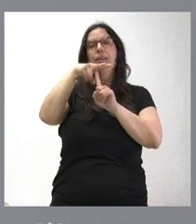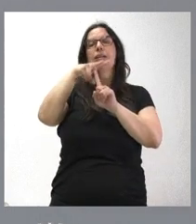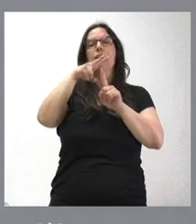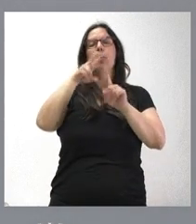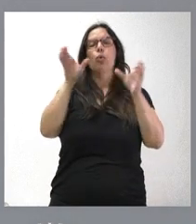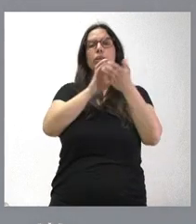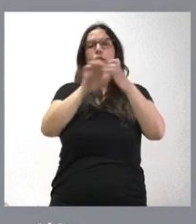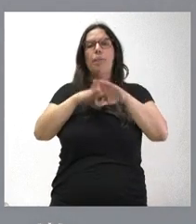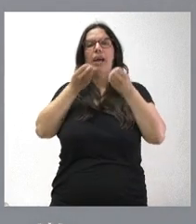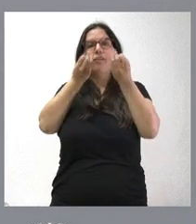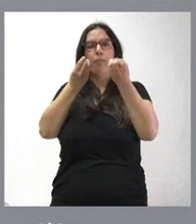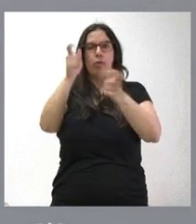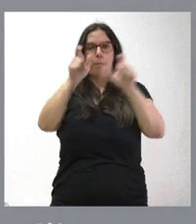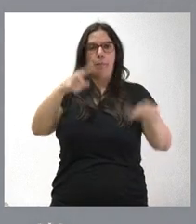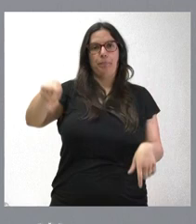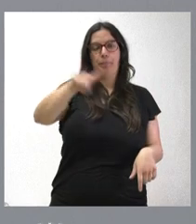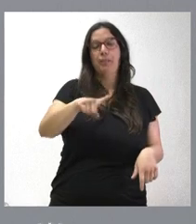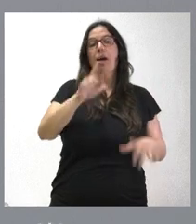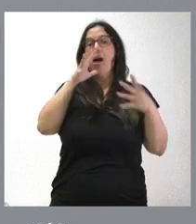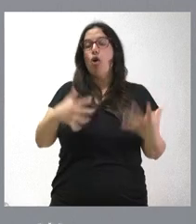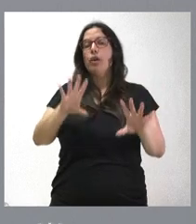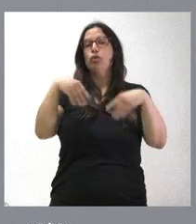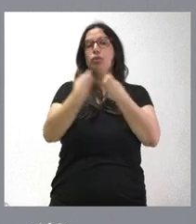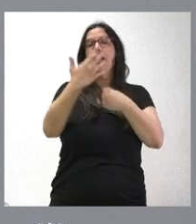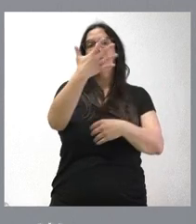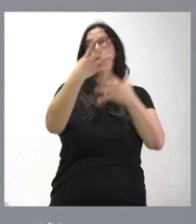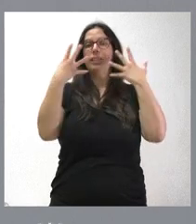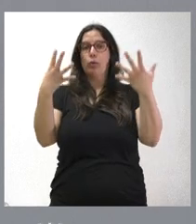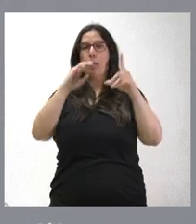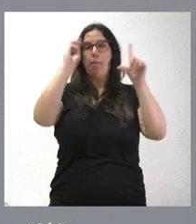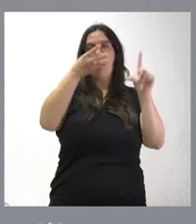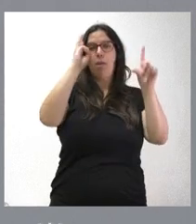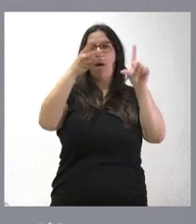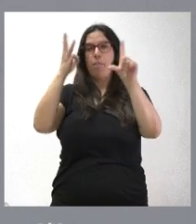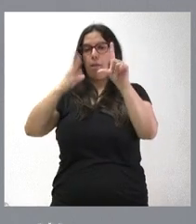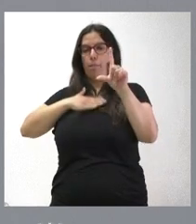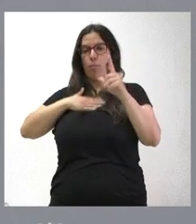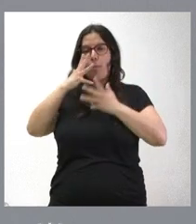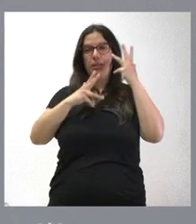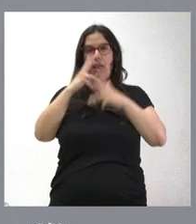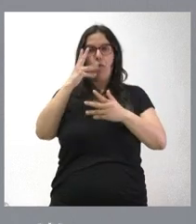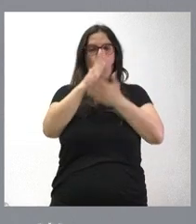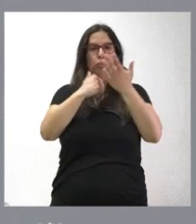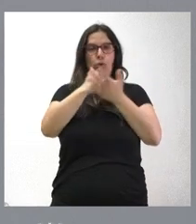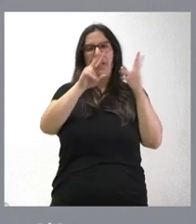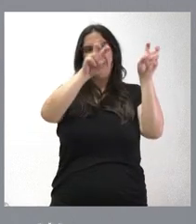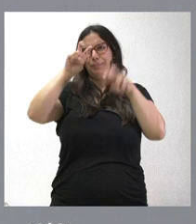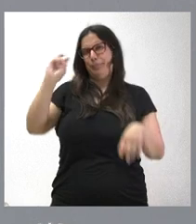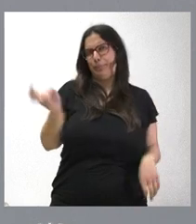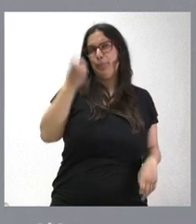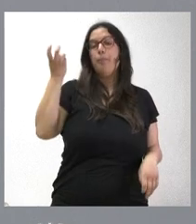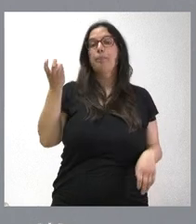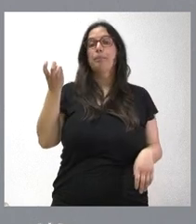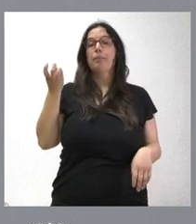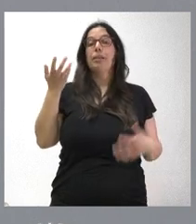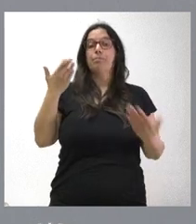información al ciudadano. En este momento tenemos un total de 59 portales de la Administración Autonómica en muy diversa materia y con